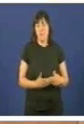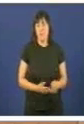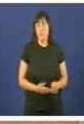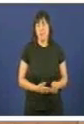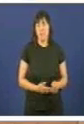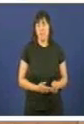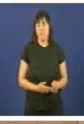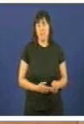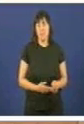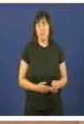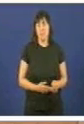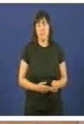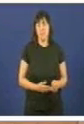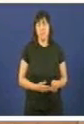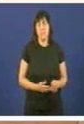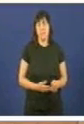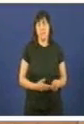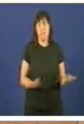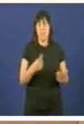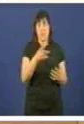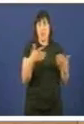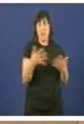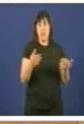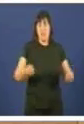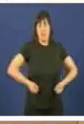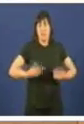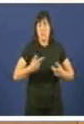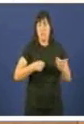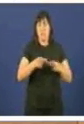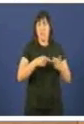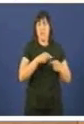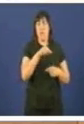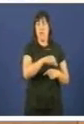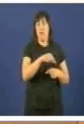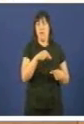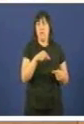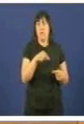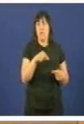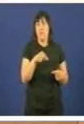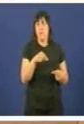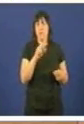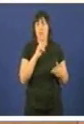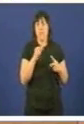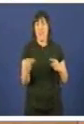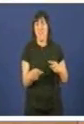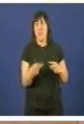Señorías, esto é a expresión nacionalista do control do déficit público.